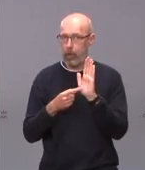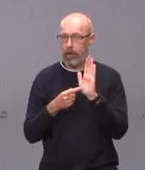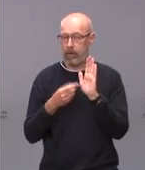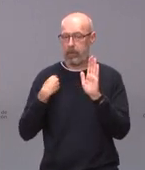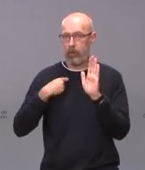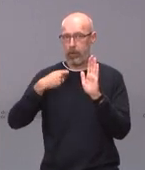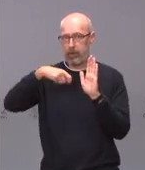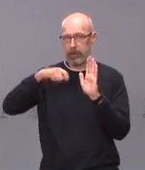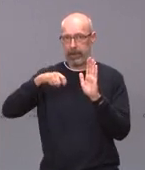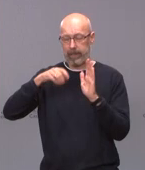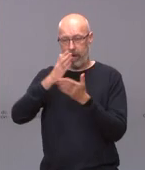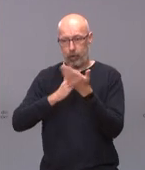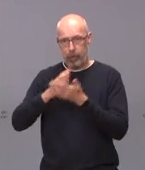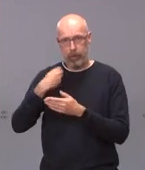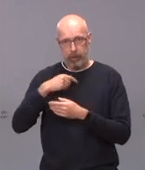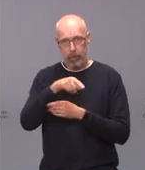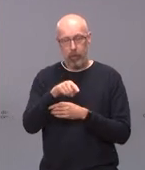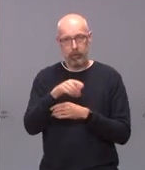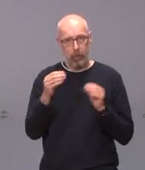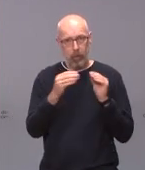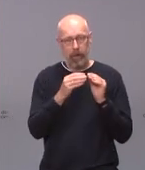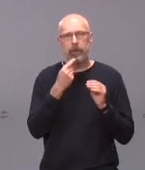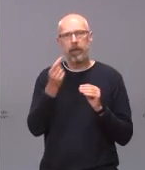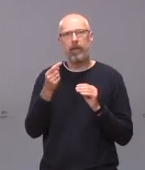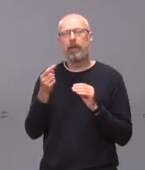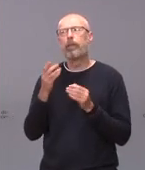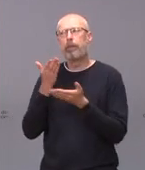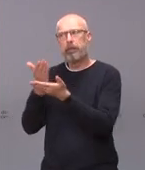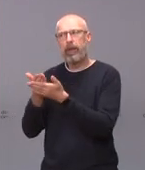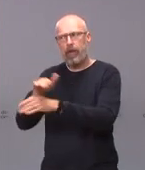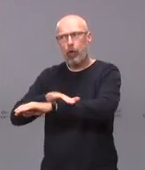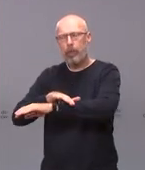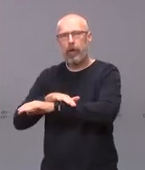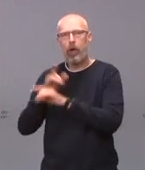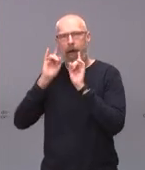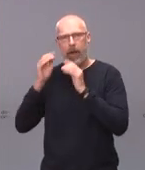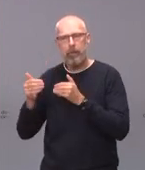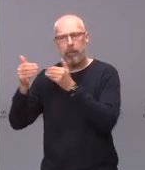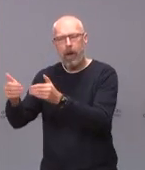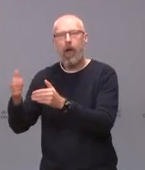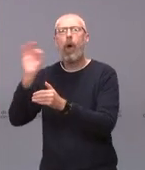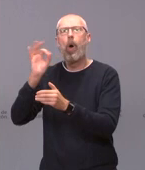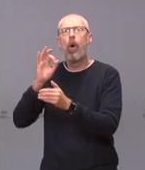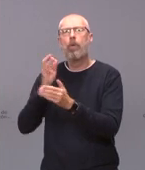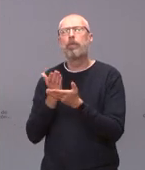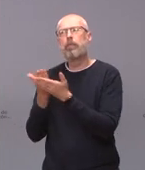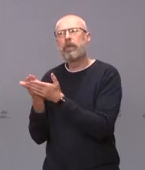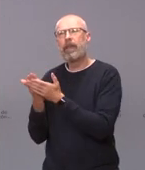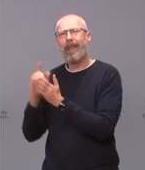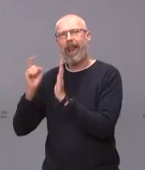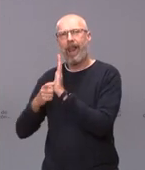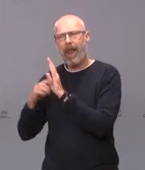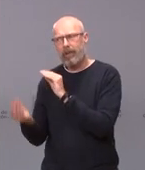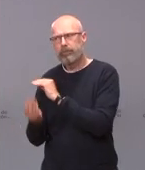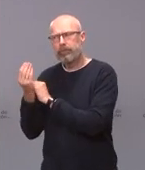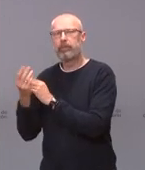de pedirle al presidente del gobierno que extienda el estado de alarma o simplemente centrarse en que se modifique esa ley que nos acaban de comentar. Y